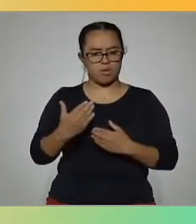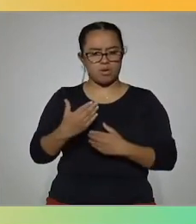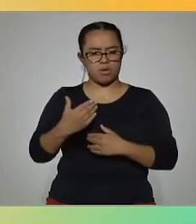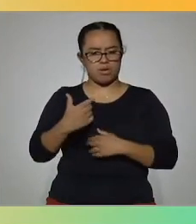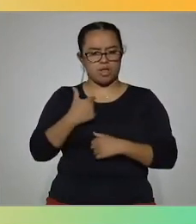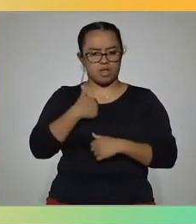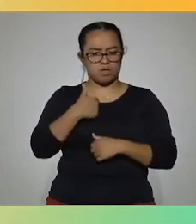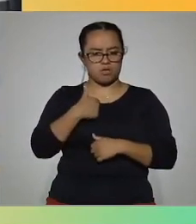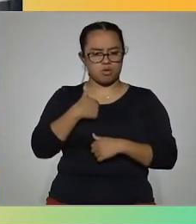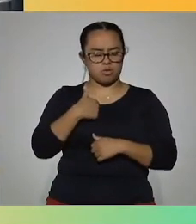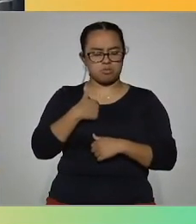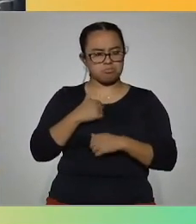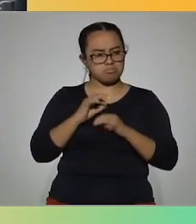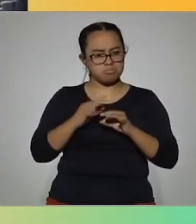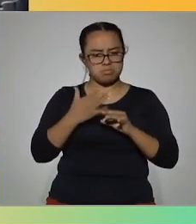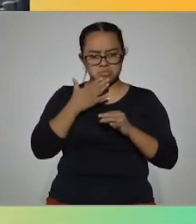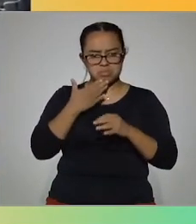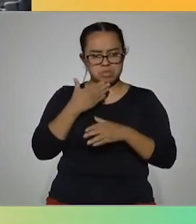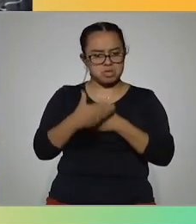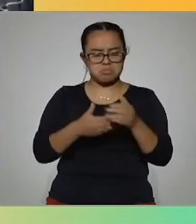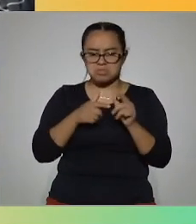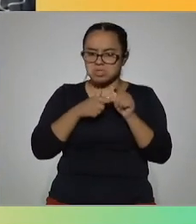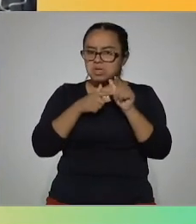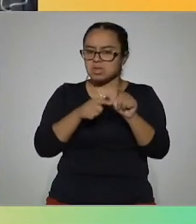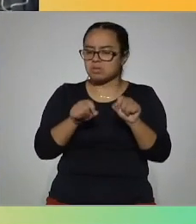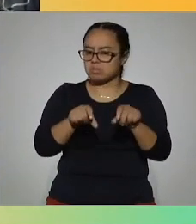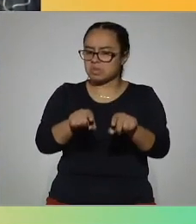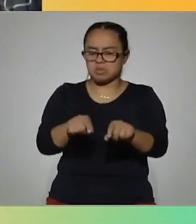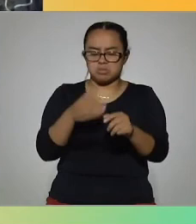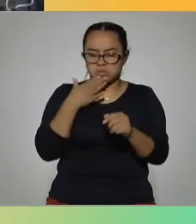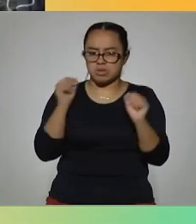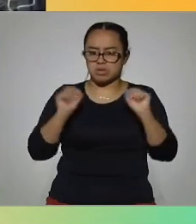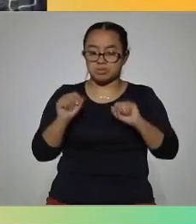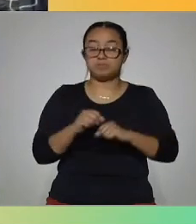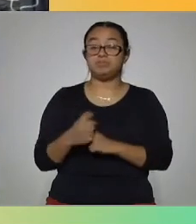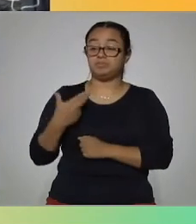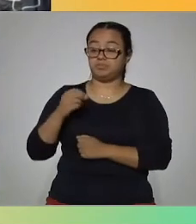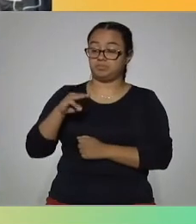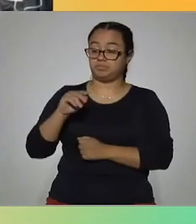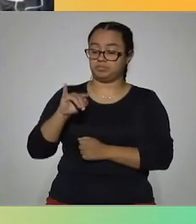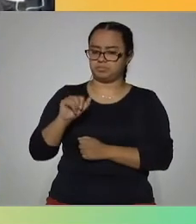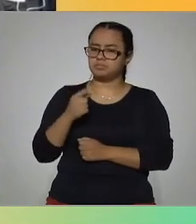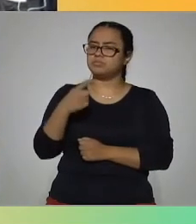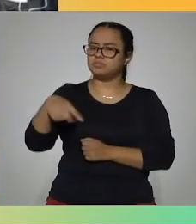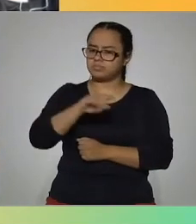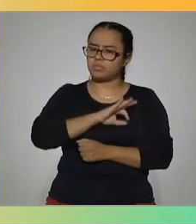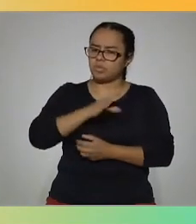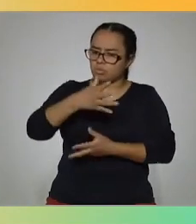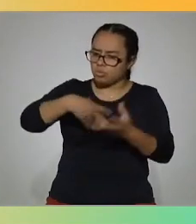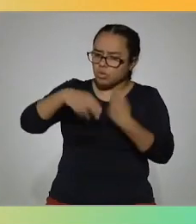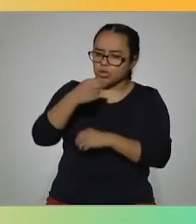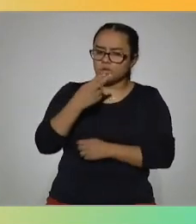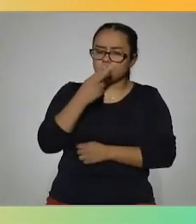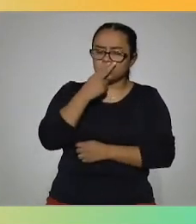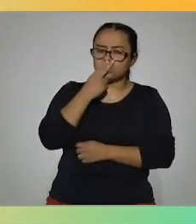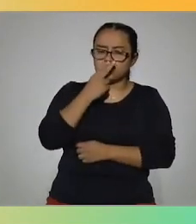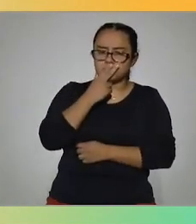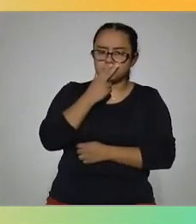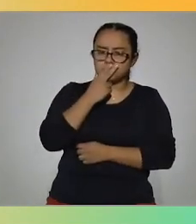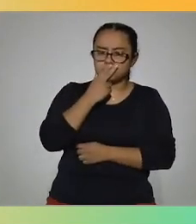tampoco han cambiado tanto, así que todo bien. Considero que la homeopatía es una alternativa que podemos utilizar